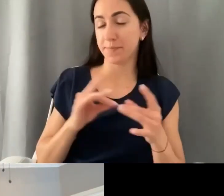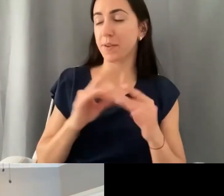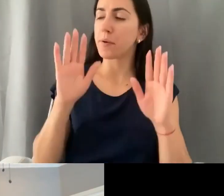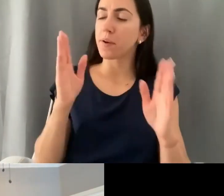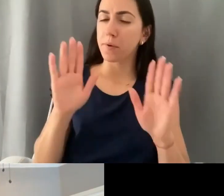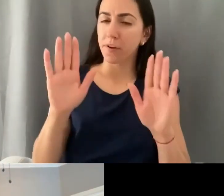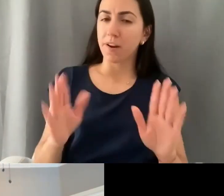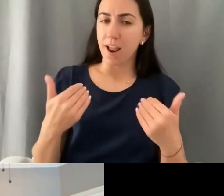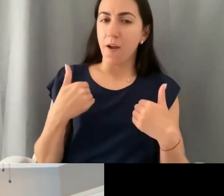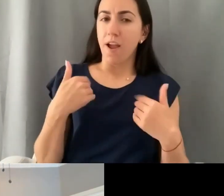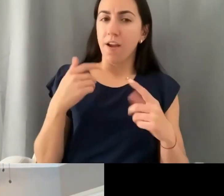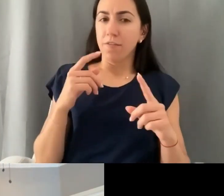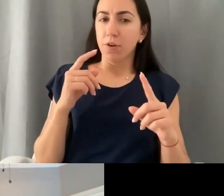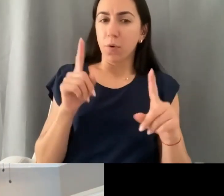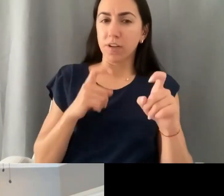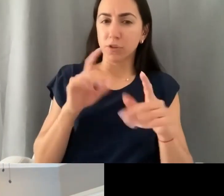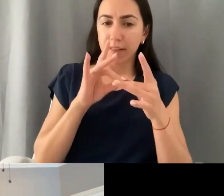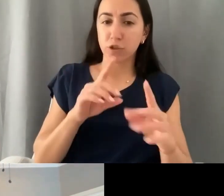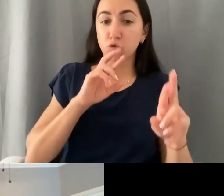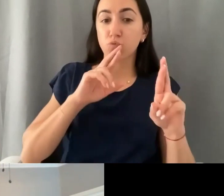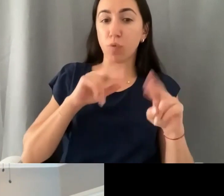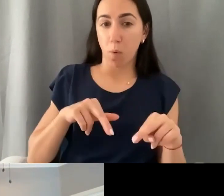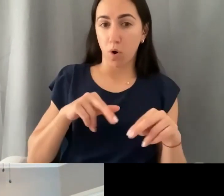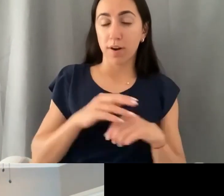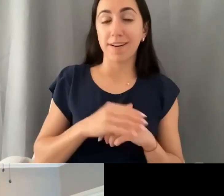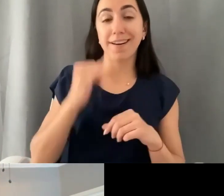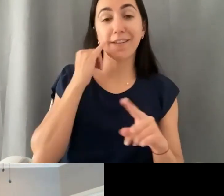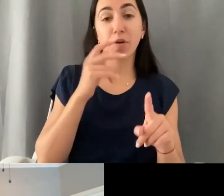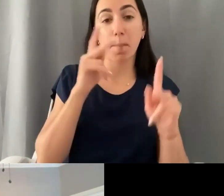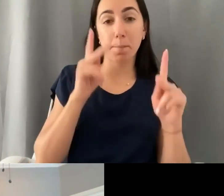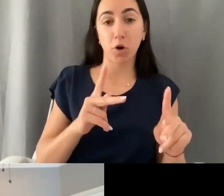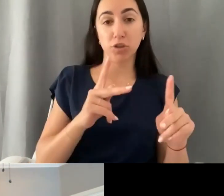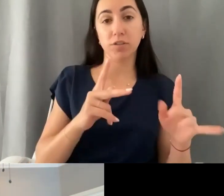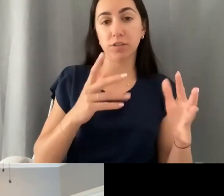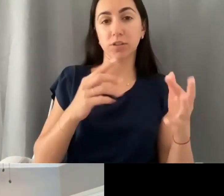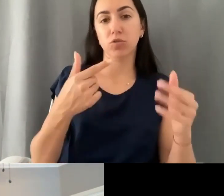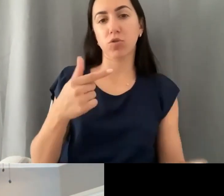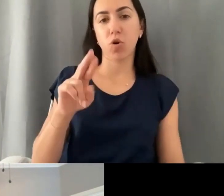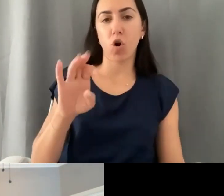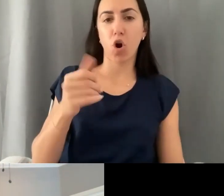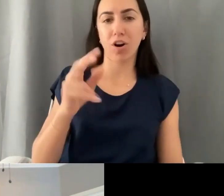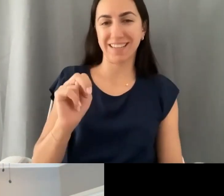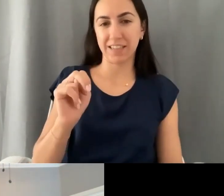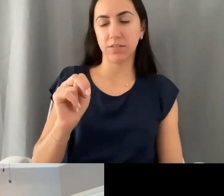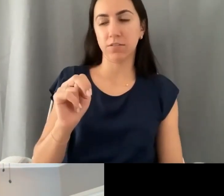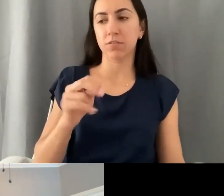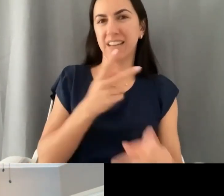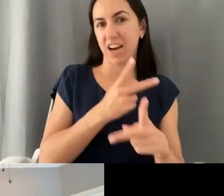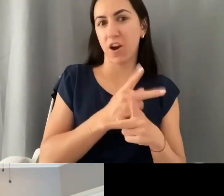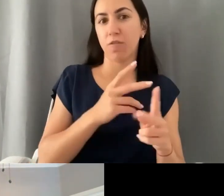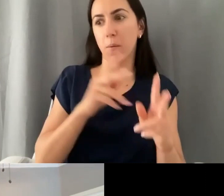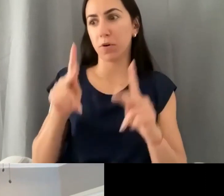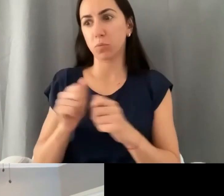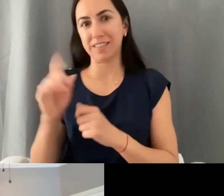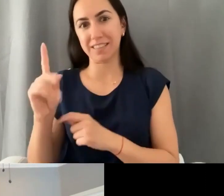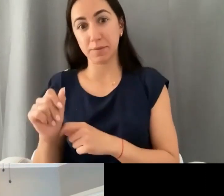Estefania dice, perfecto, recibimos muchas preguntas acerca de informar. Si una